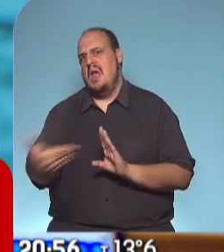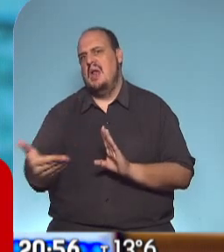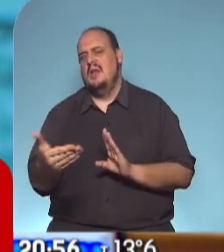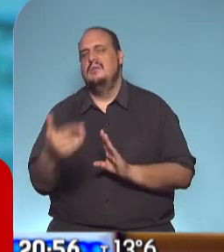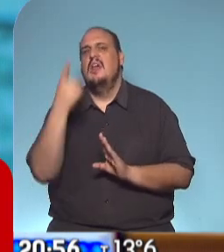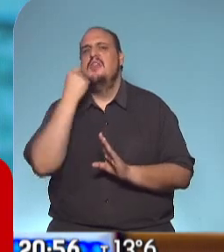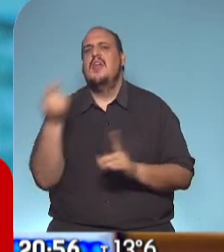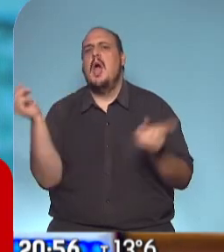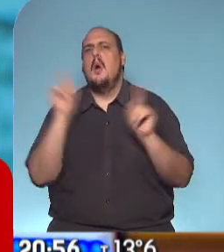vuelven determinados profesionales.